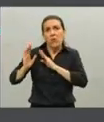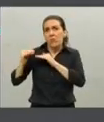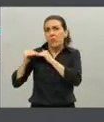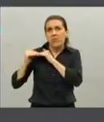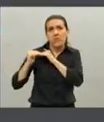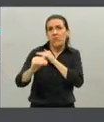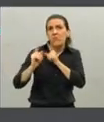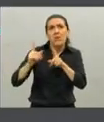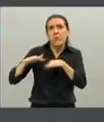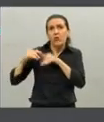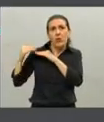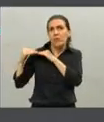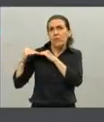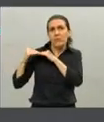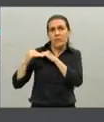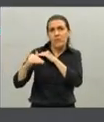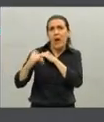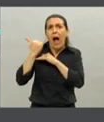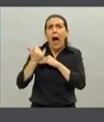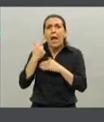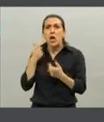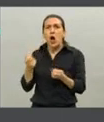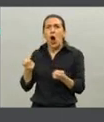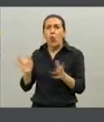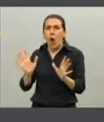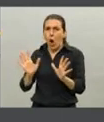muy controlada todavía.